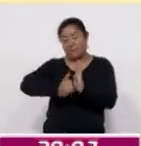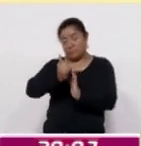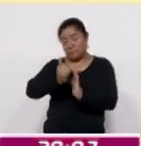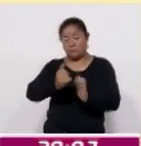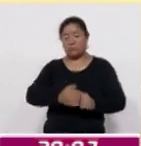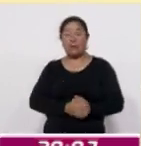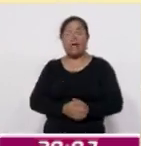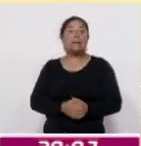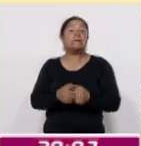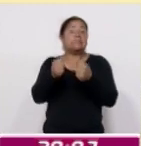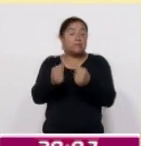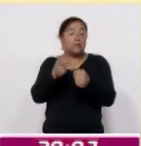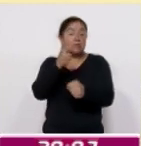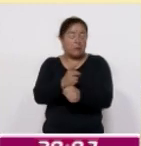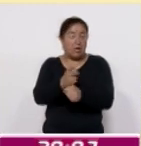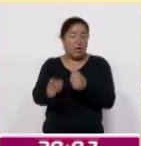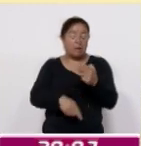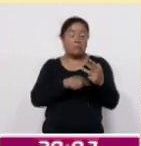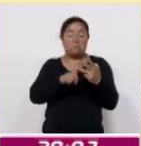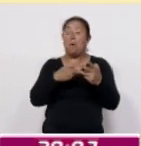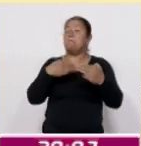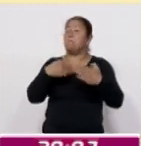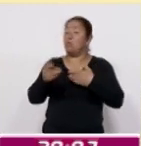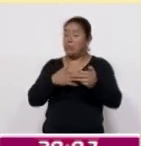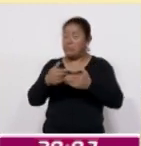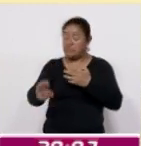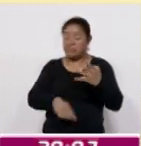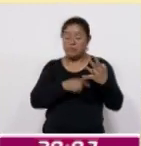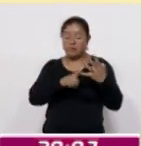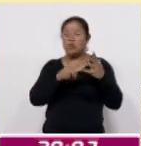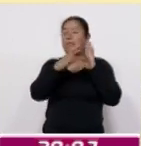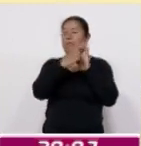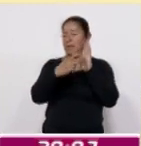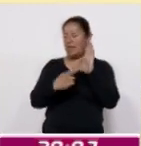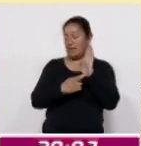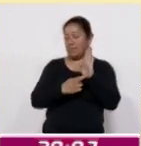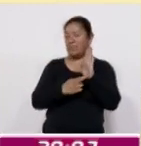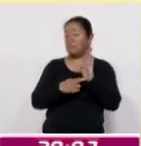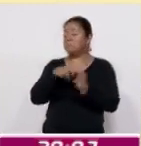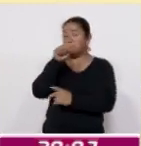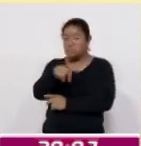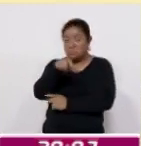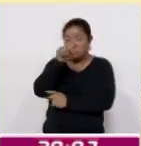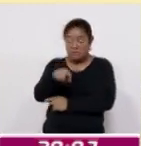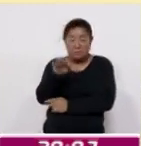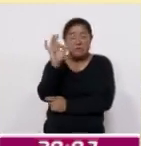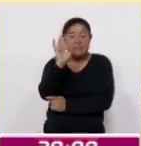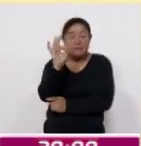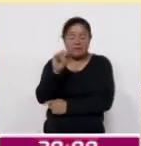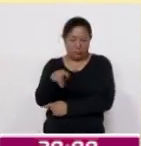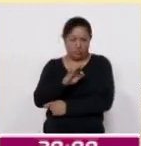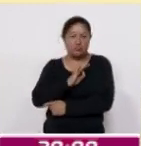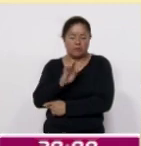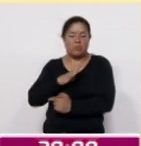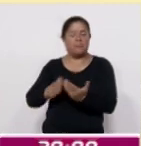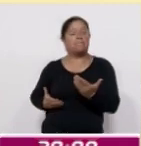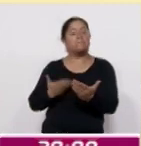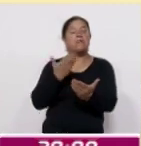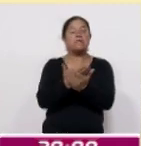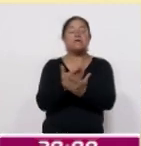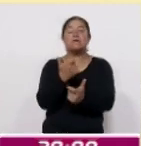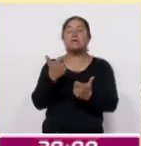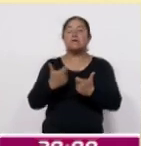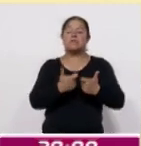seguridad, modernización, normatividad, así como la posibilidad de gestionar recursos